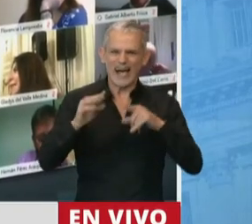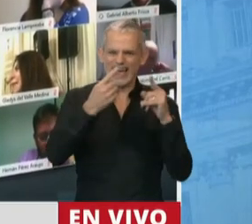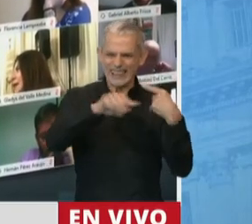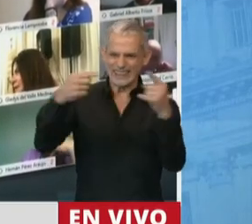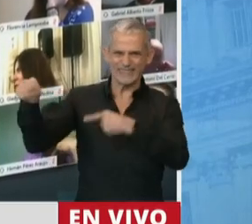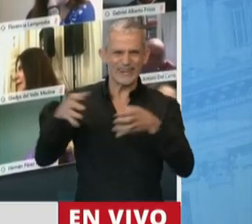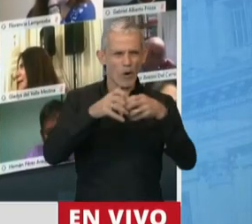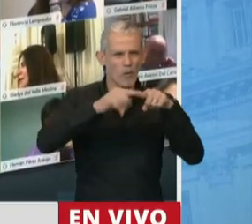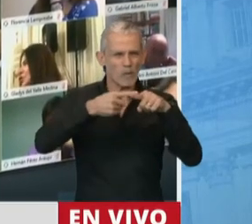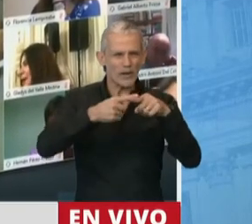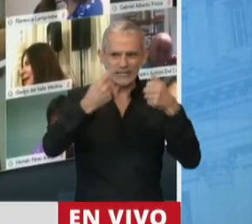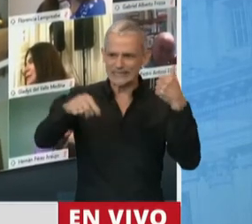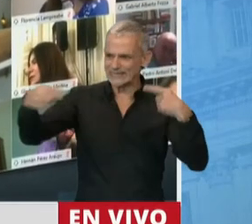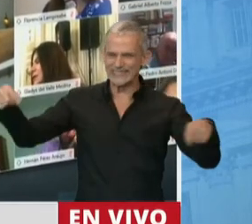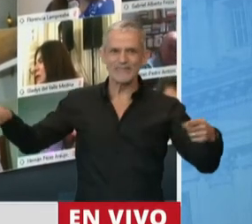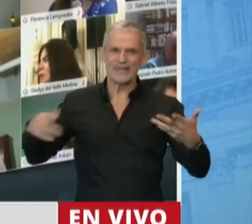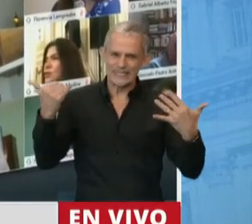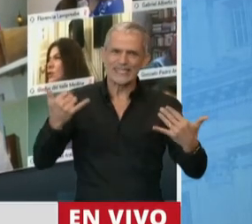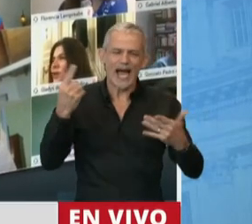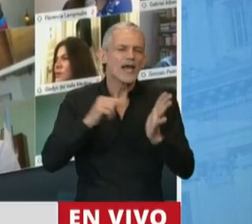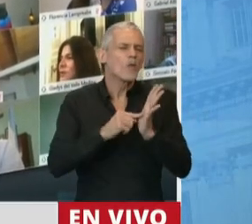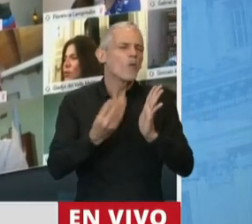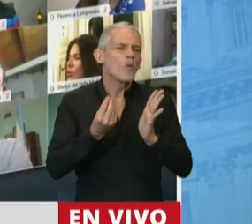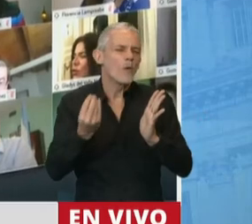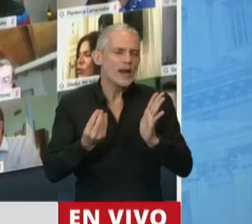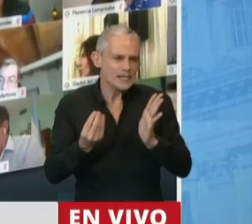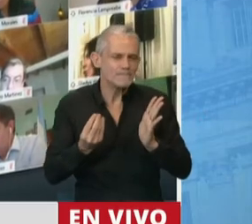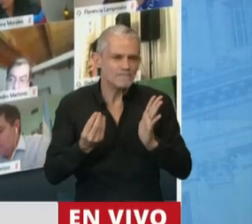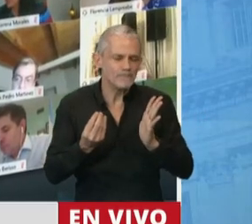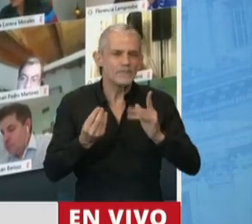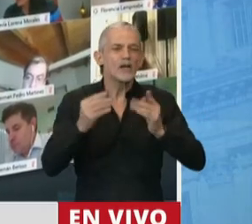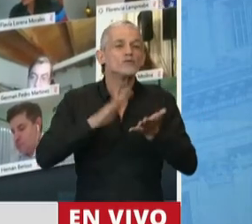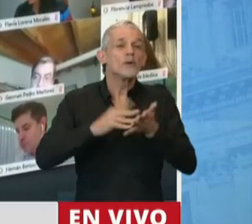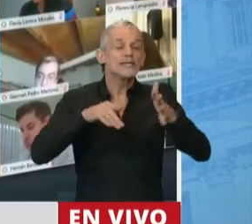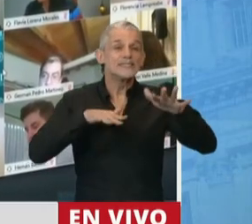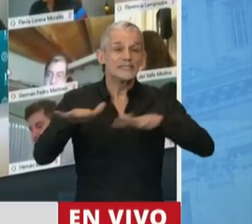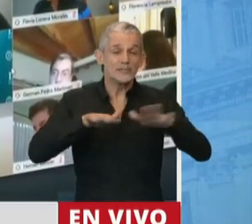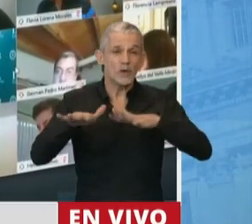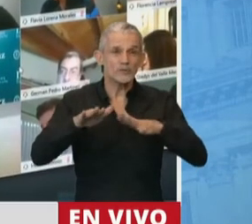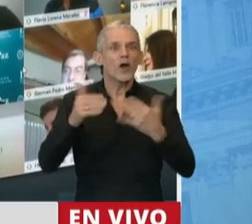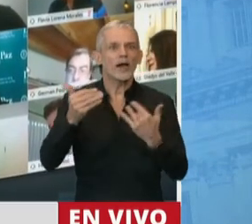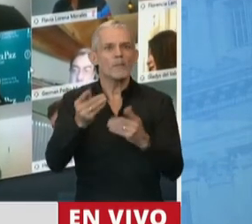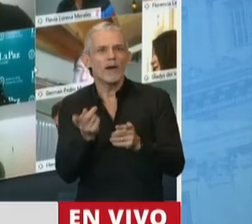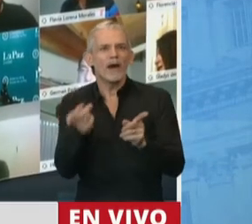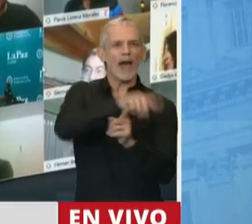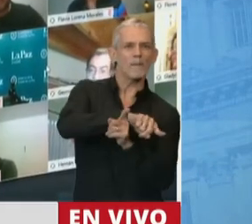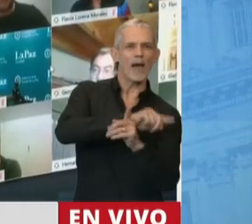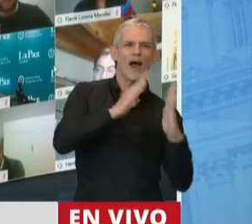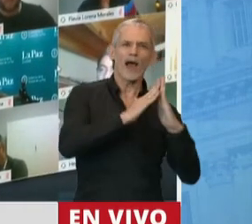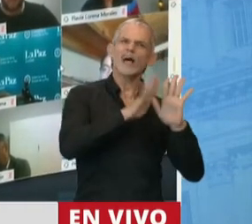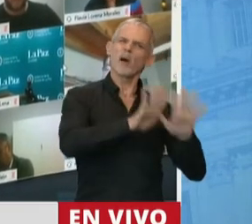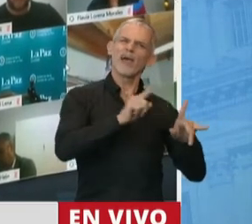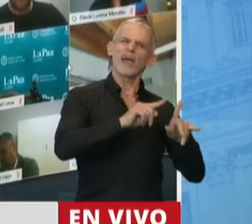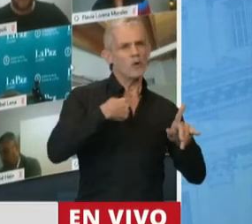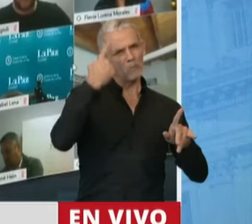diferencias pudimos plantear. Que tiene que ver con la situación de reversibilidad de los